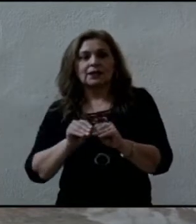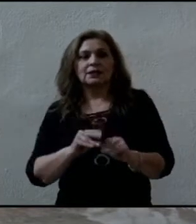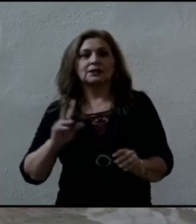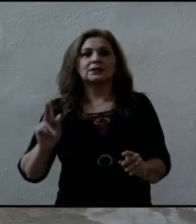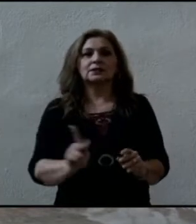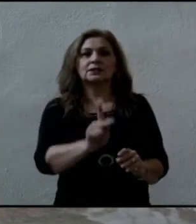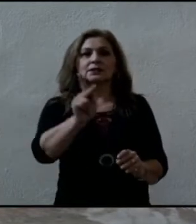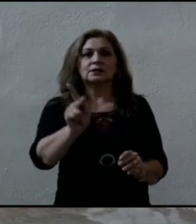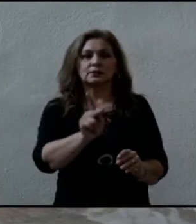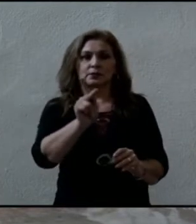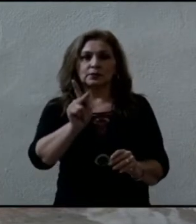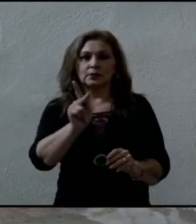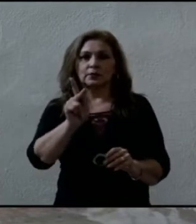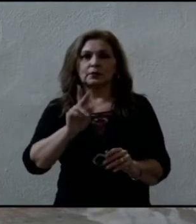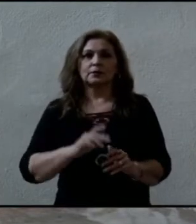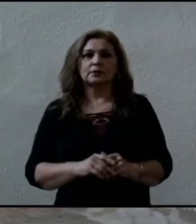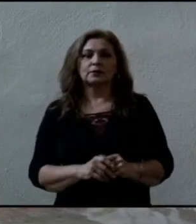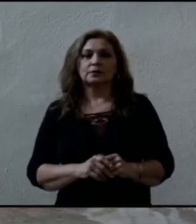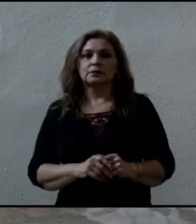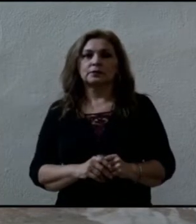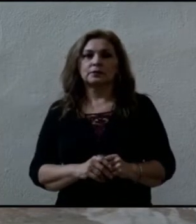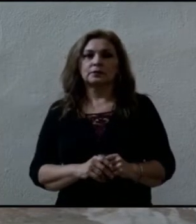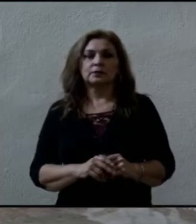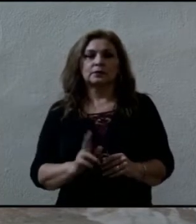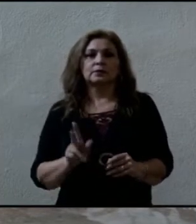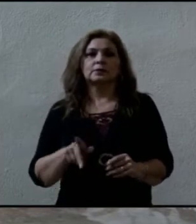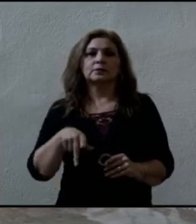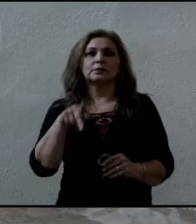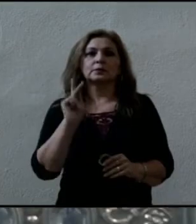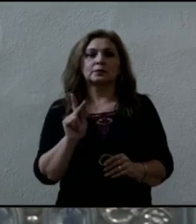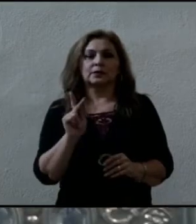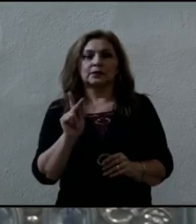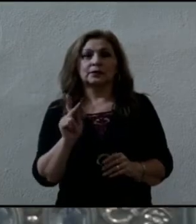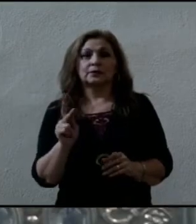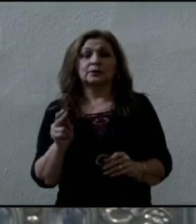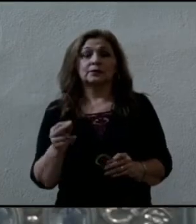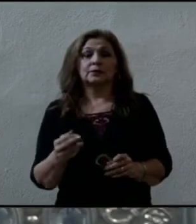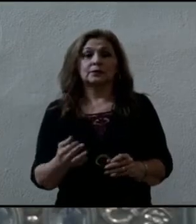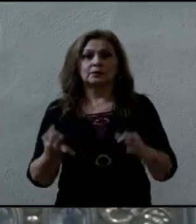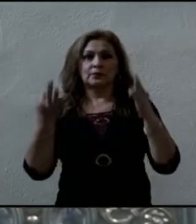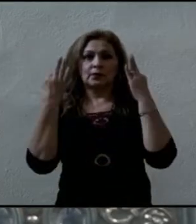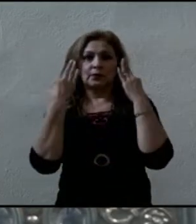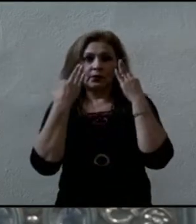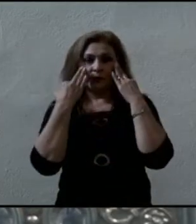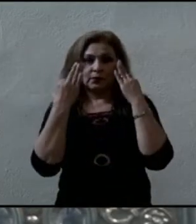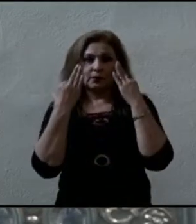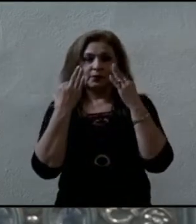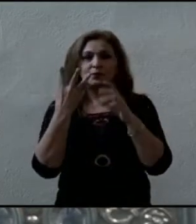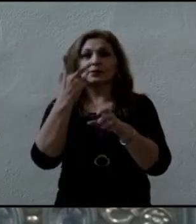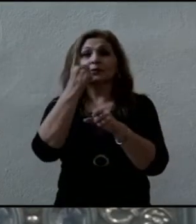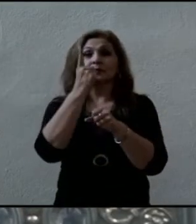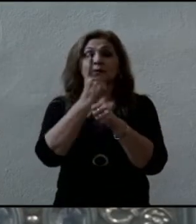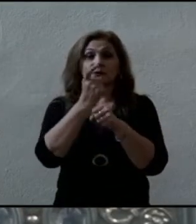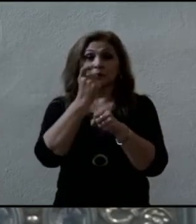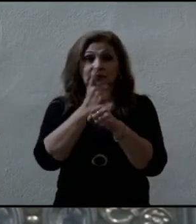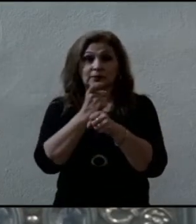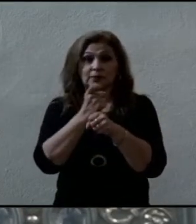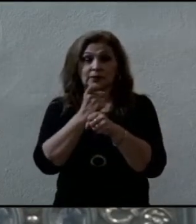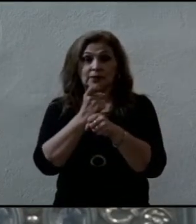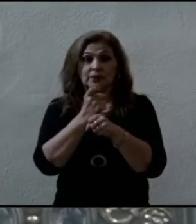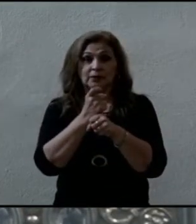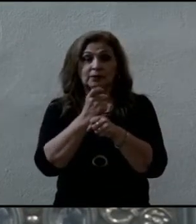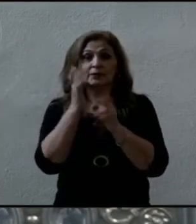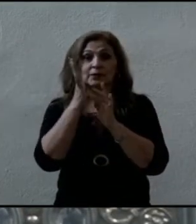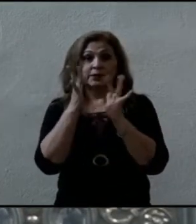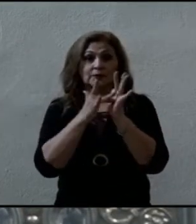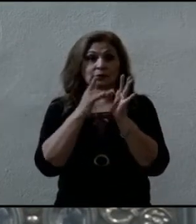pero se fijaron bien. Primero los ve